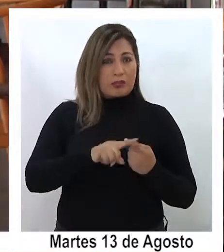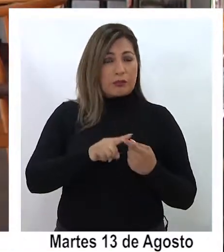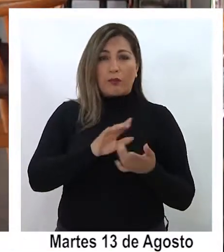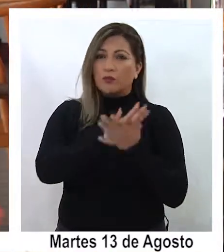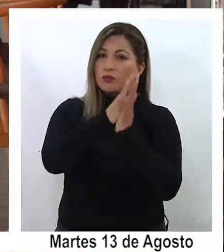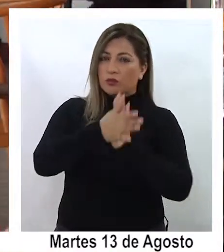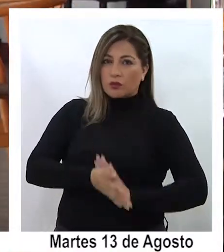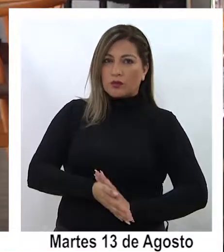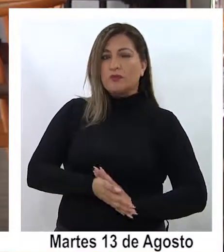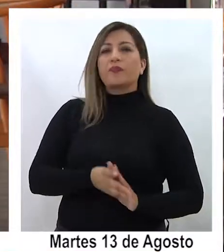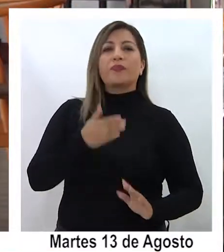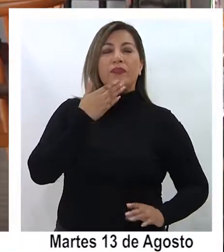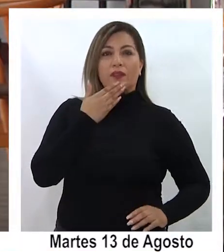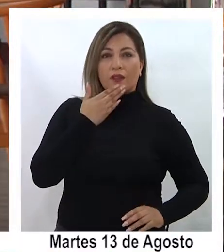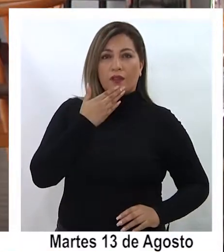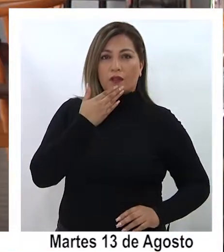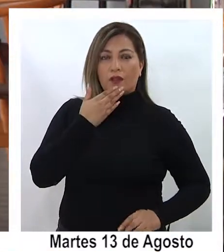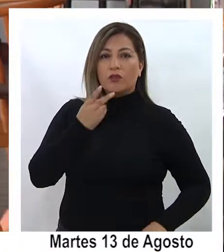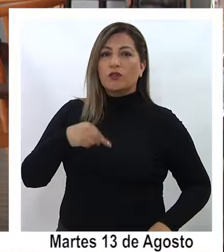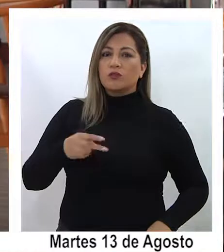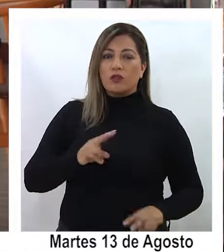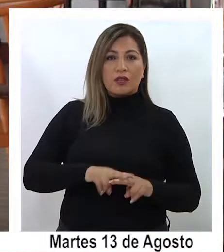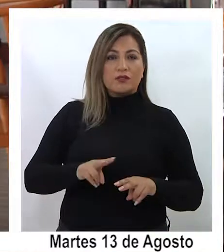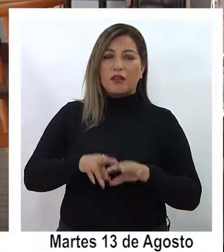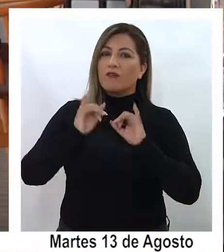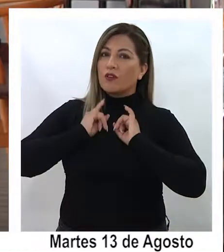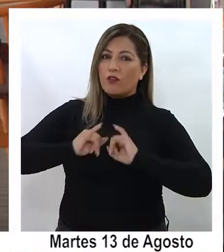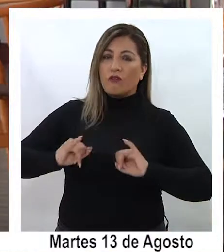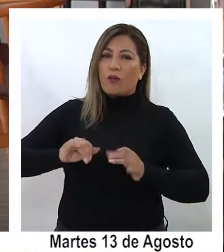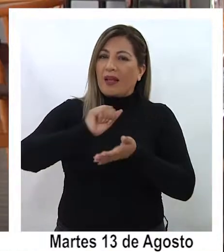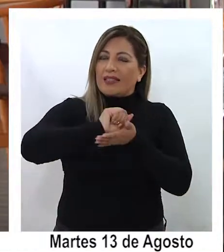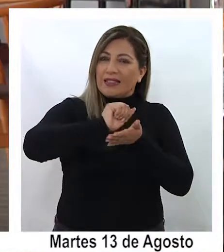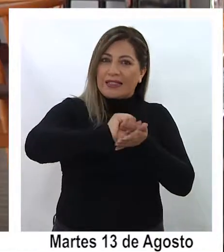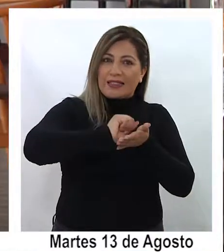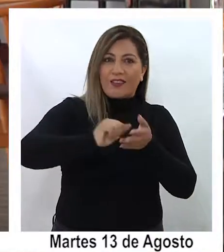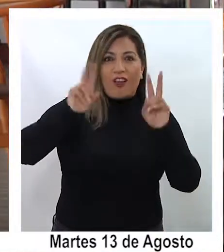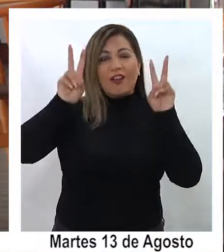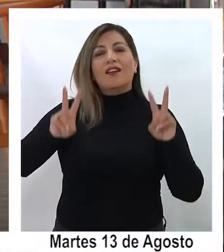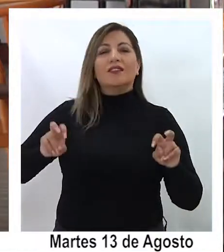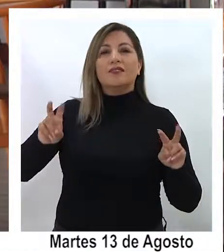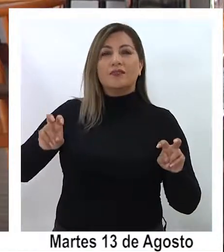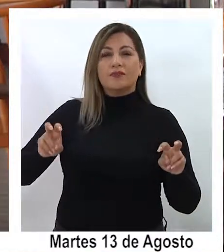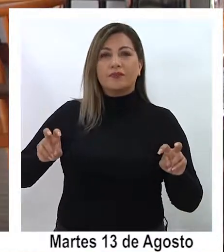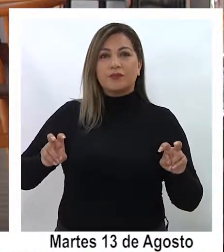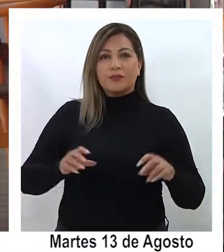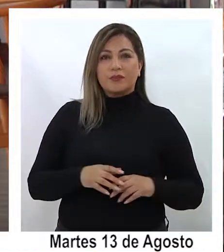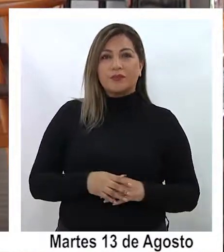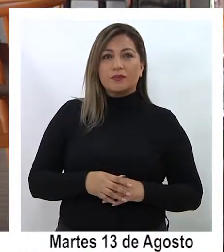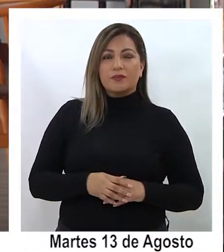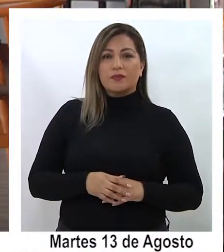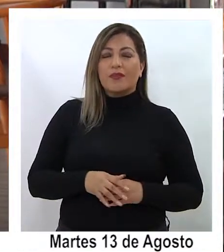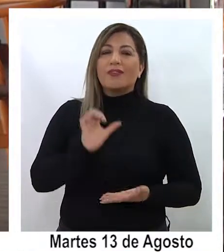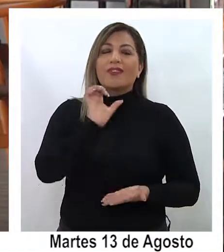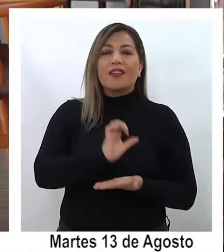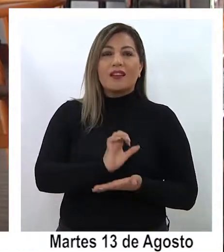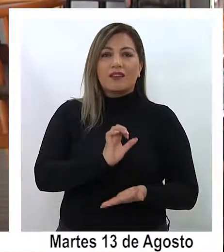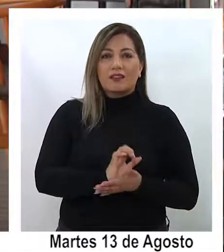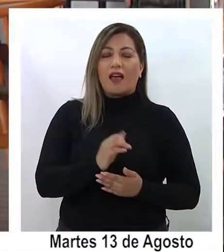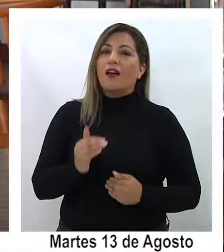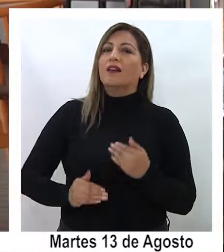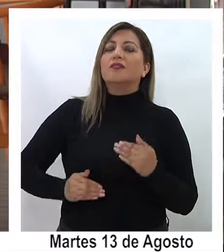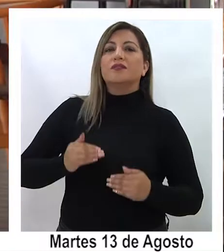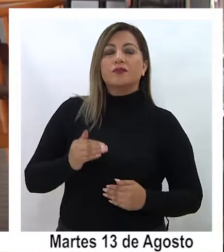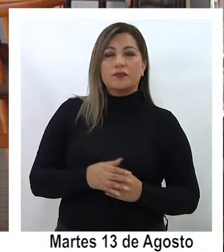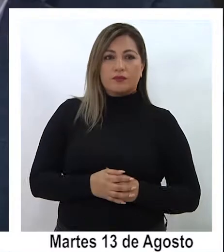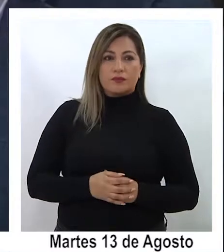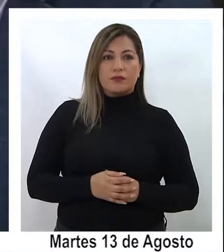ellas parte de lo que quedamos fue entregar el informe más escrito respecto de aquella del estado de avance